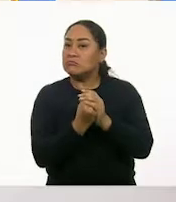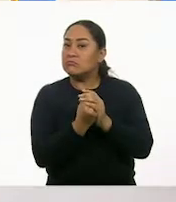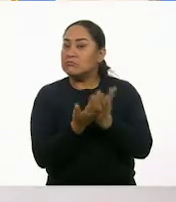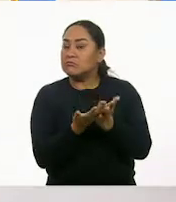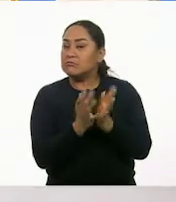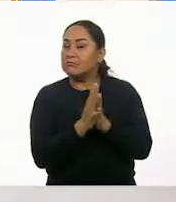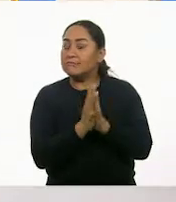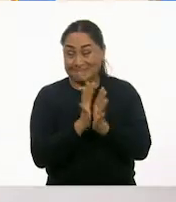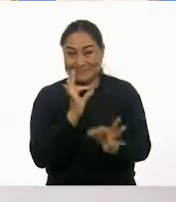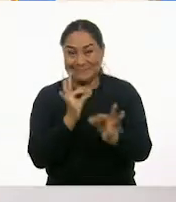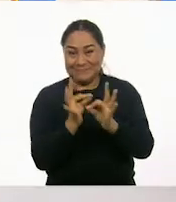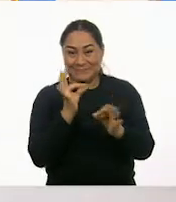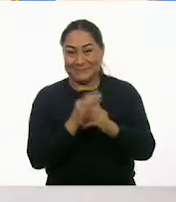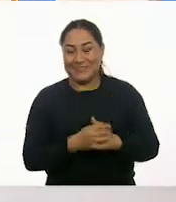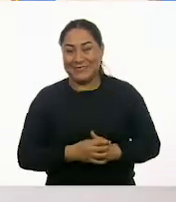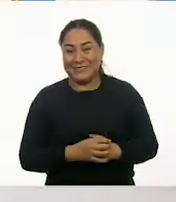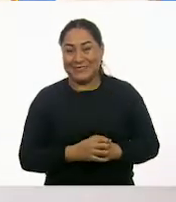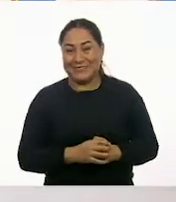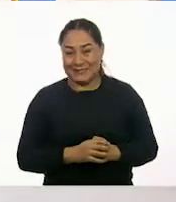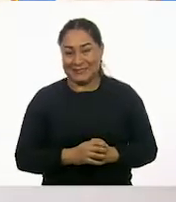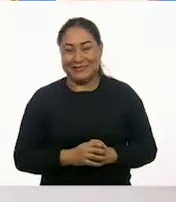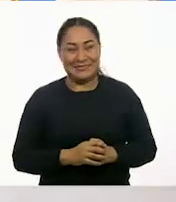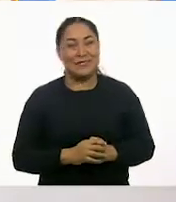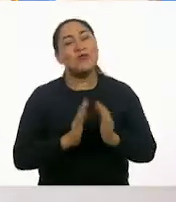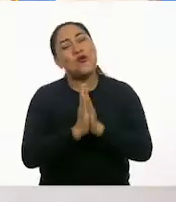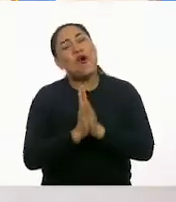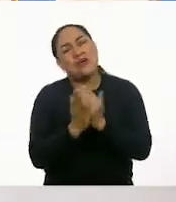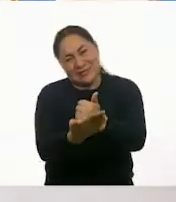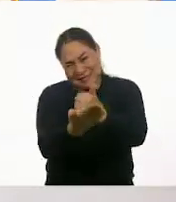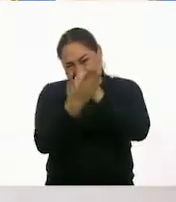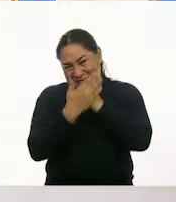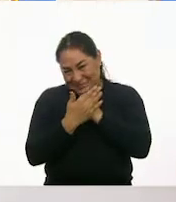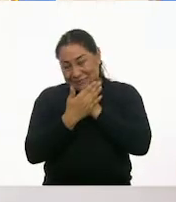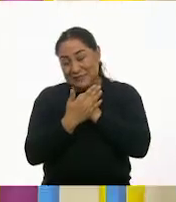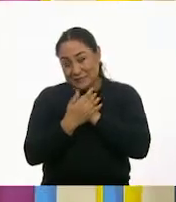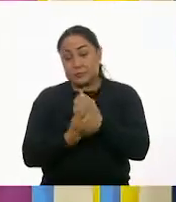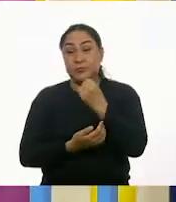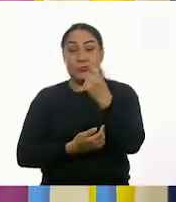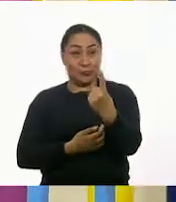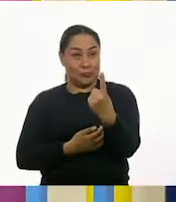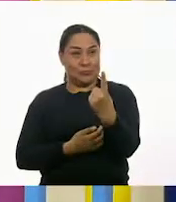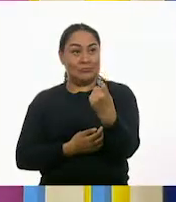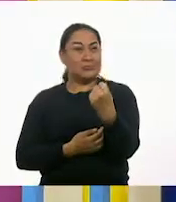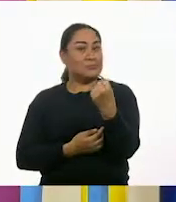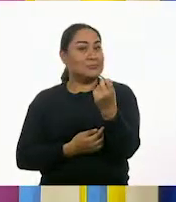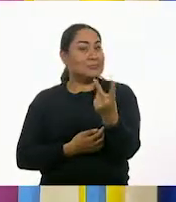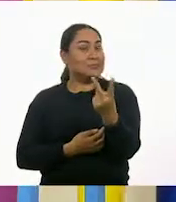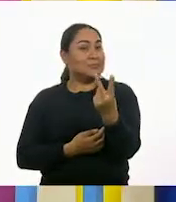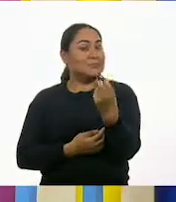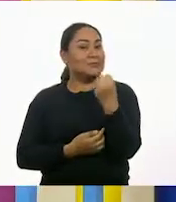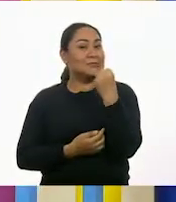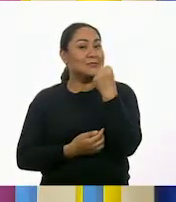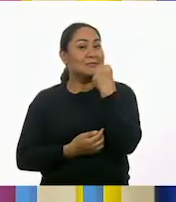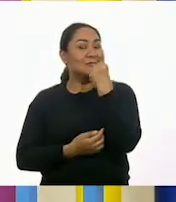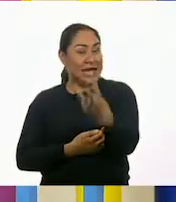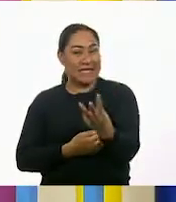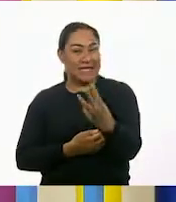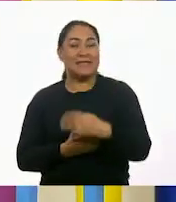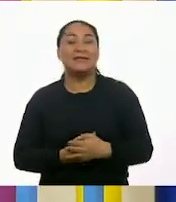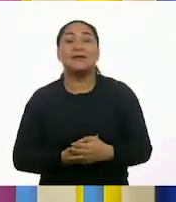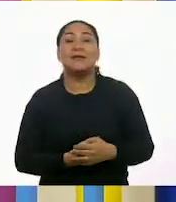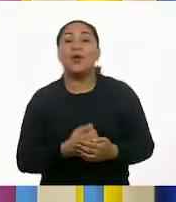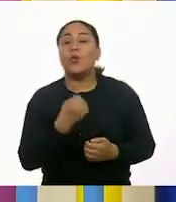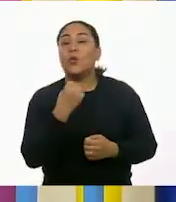¿Listo? Muy bien, Eric. Ayúdenme, niñas y niños. A la una, a las dos y a las tres. Uno,